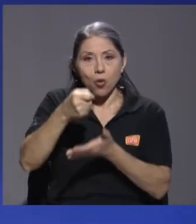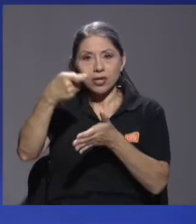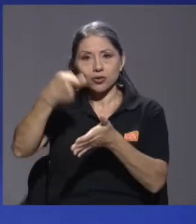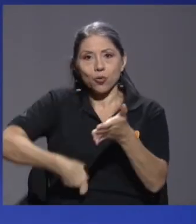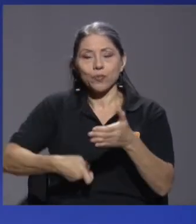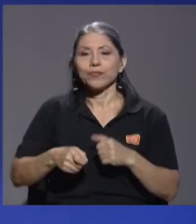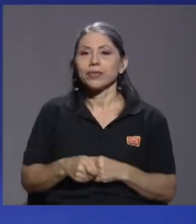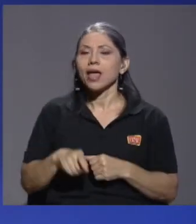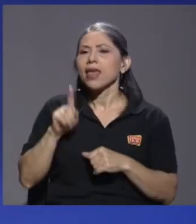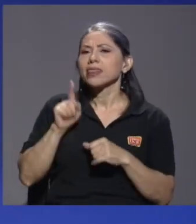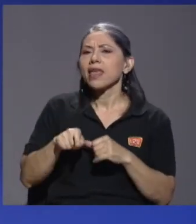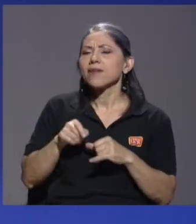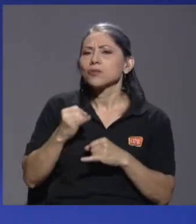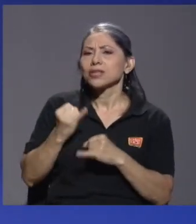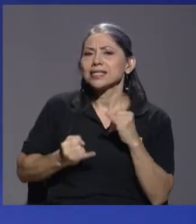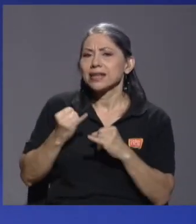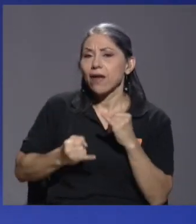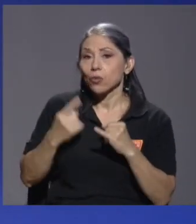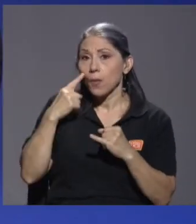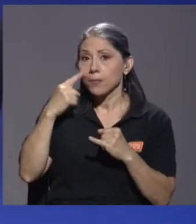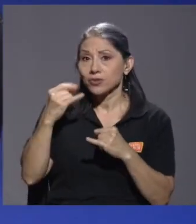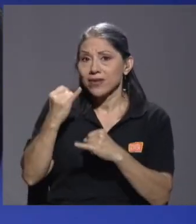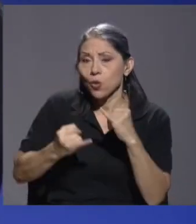a ir hacia las conclusiones,